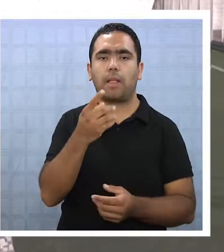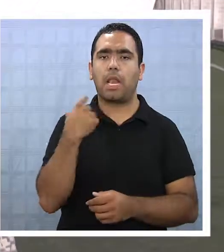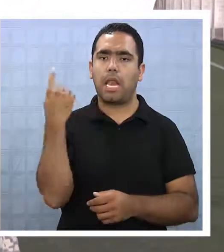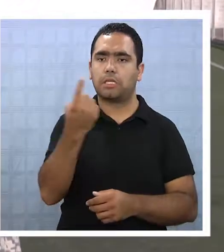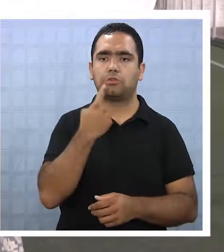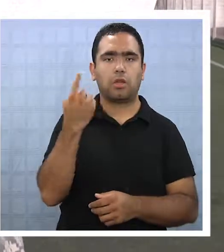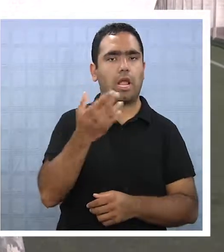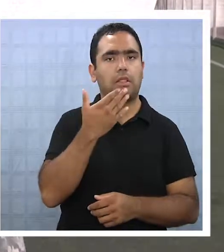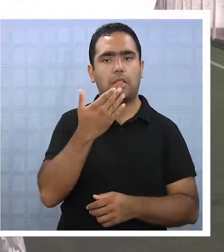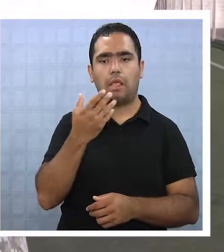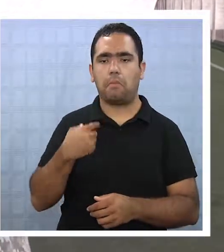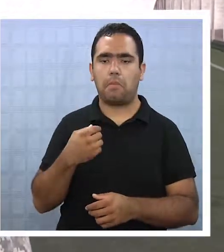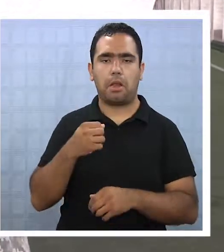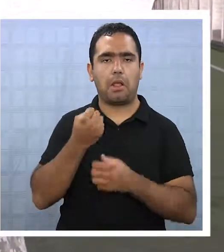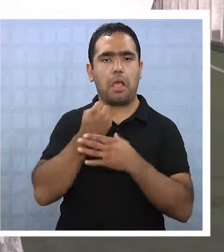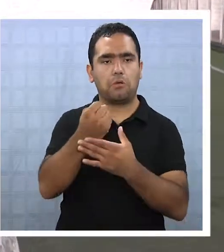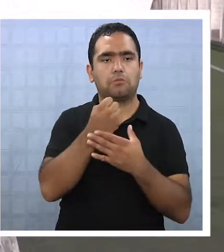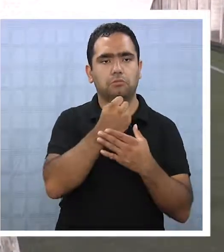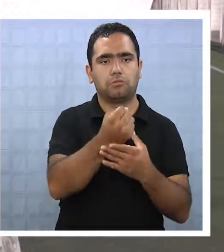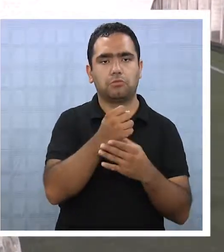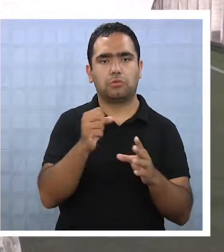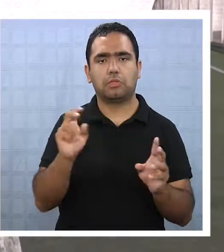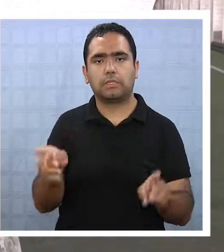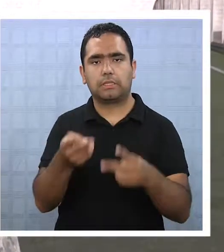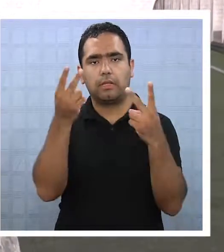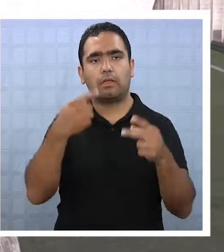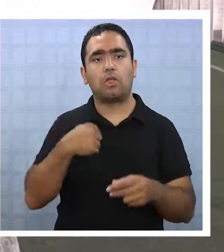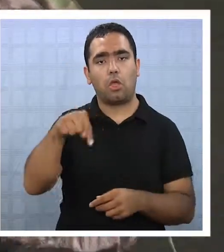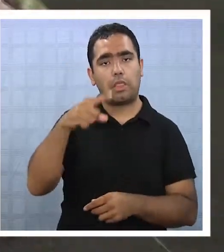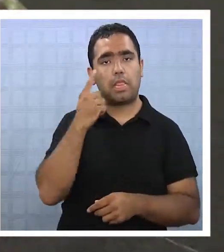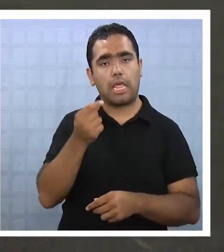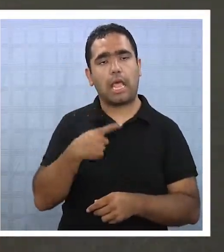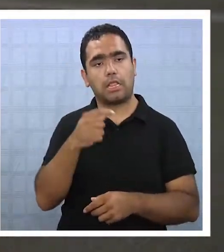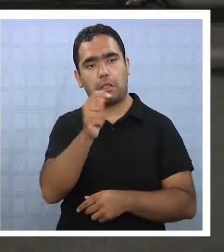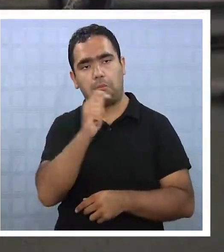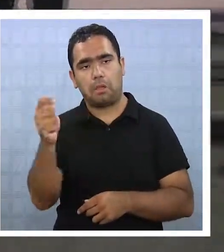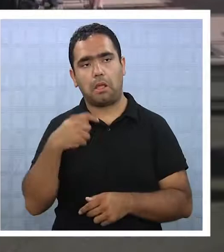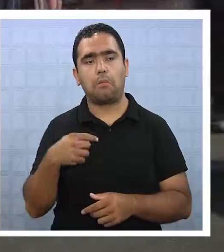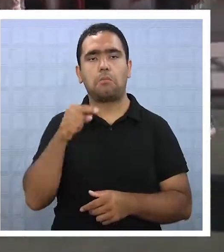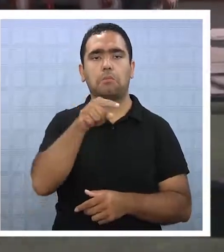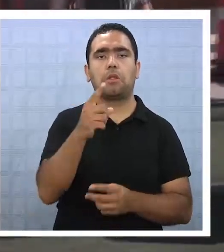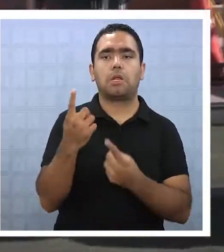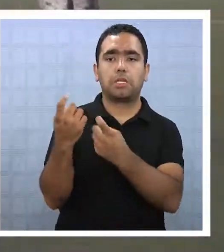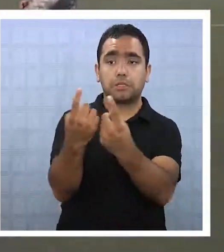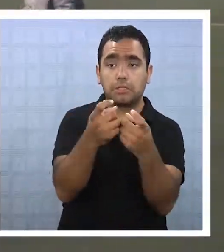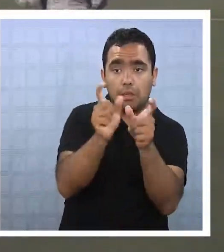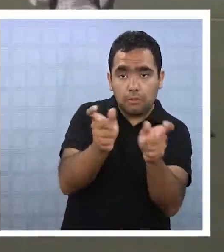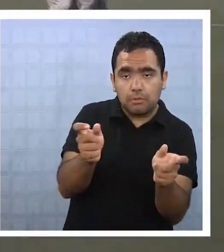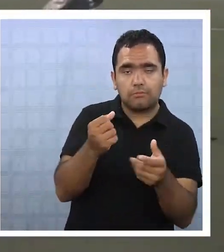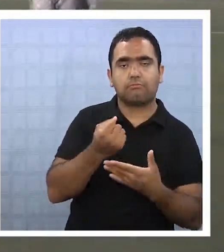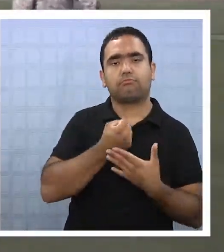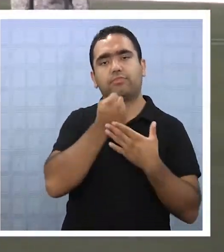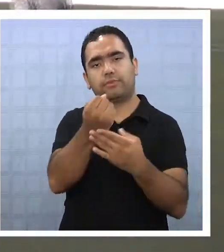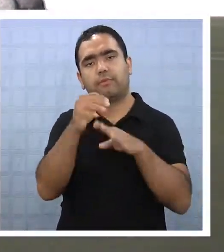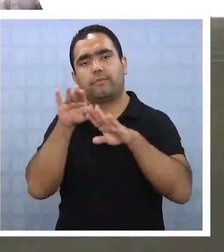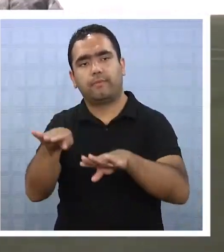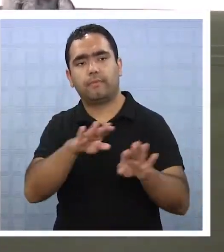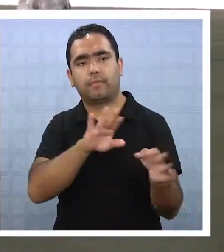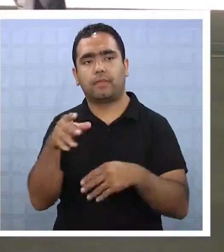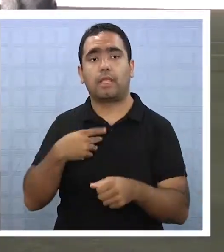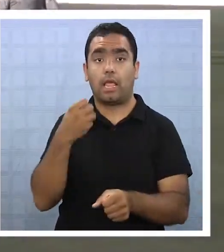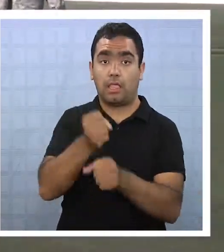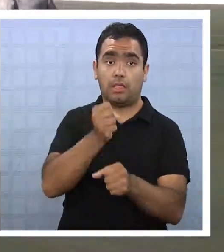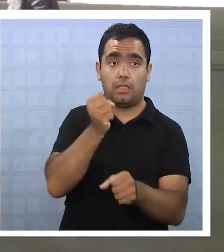a nivel nacional y hoy se encuentra acá en la primera briga aérea, en región de Tarapacá, apoyando a las personas necesitadas después de la catástrofe.